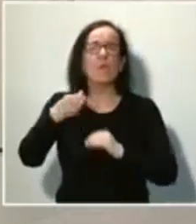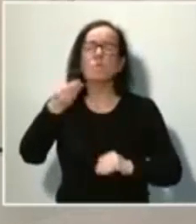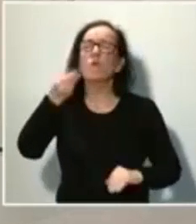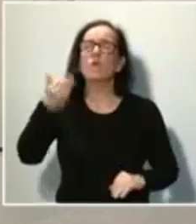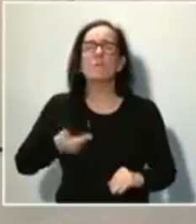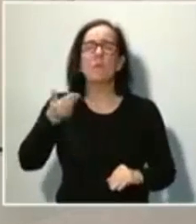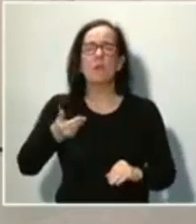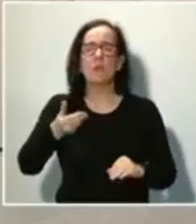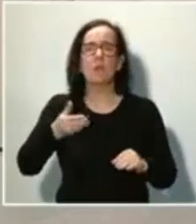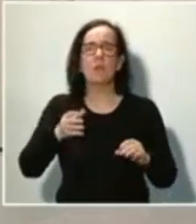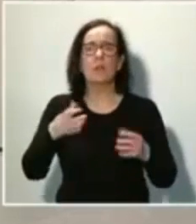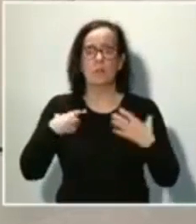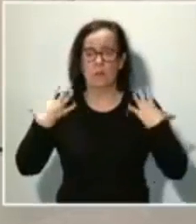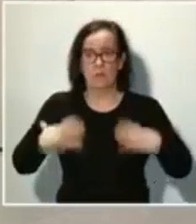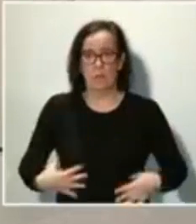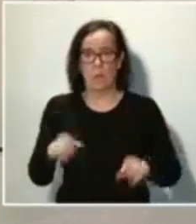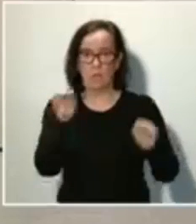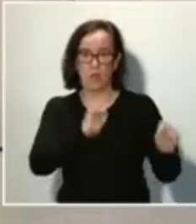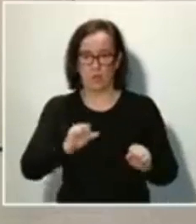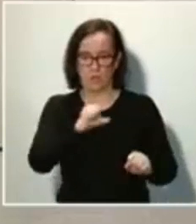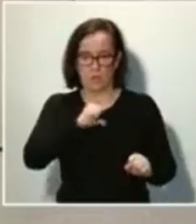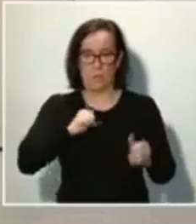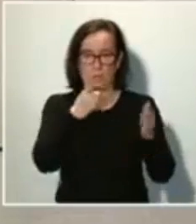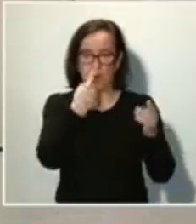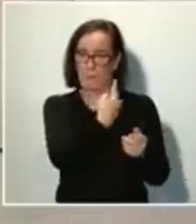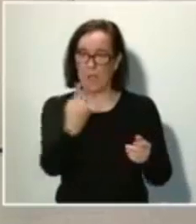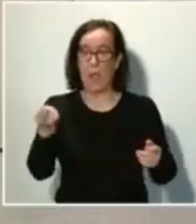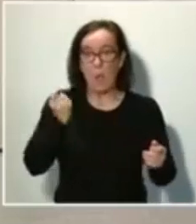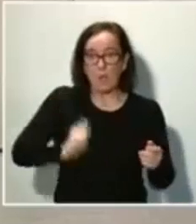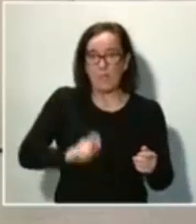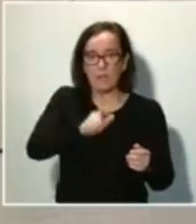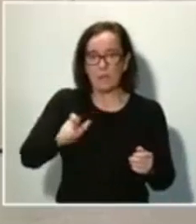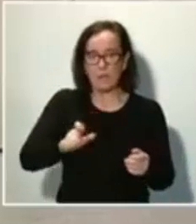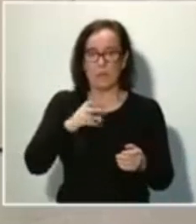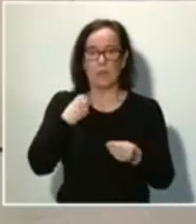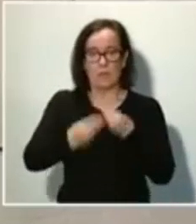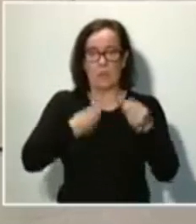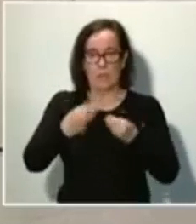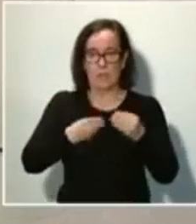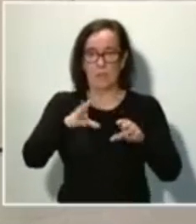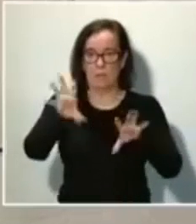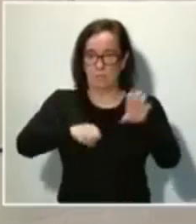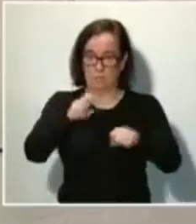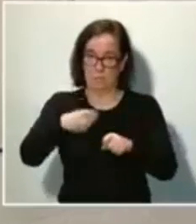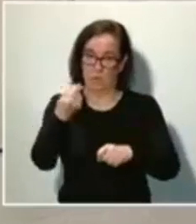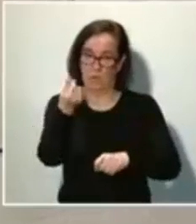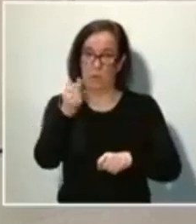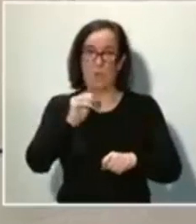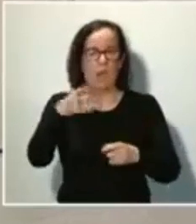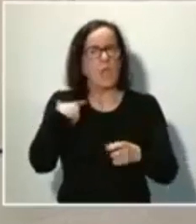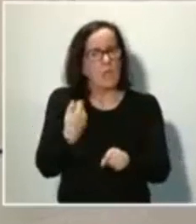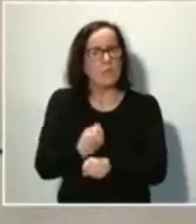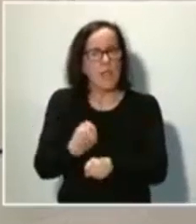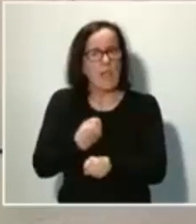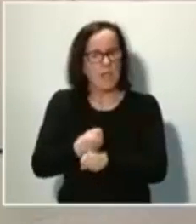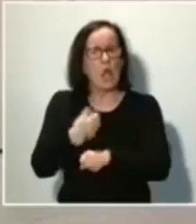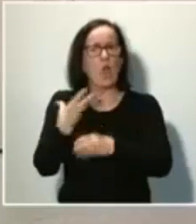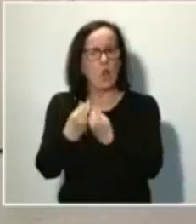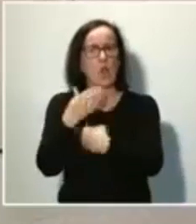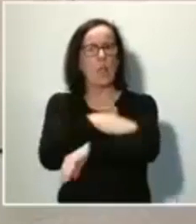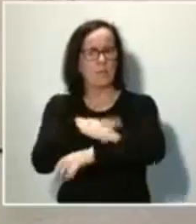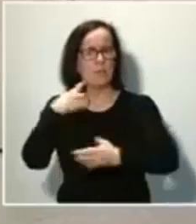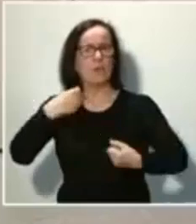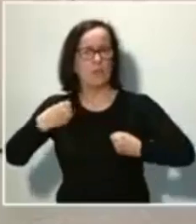equipos de protección individual para los profesionales de estos centros que van a adquirirse con este fondo. Ya estamos trabajando con el Ministerio de Sanidad